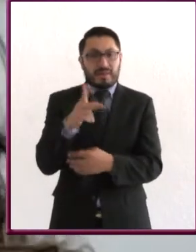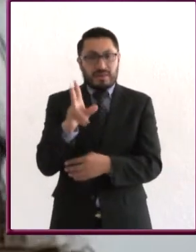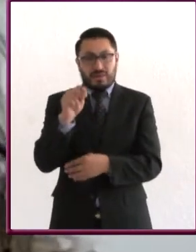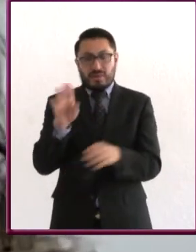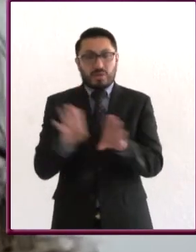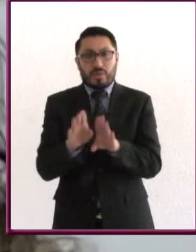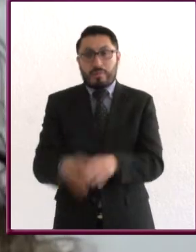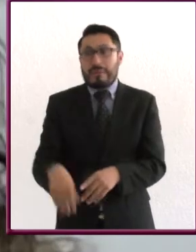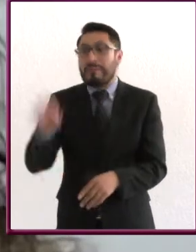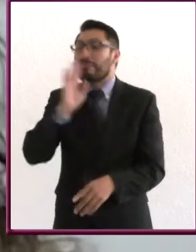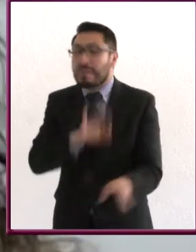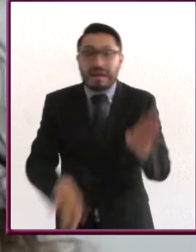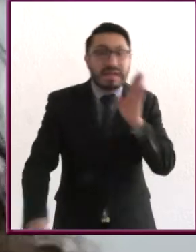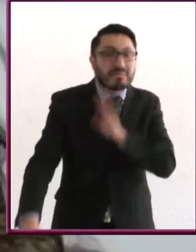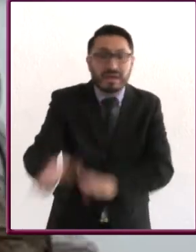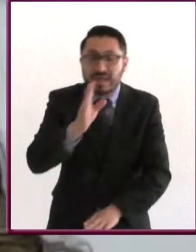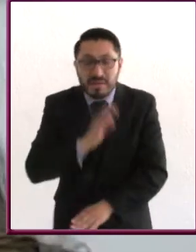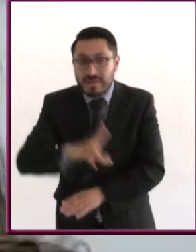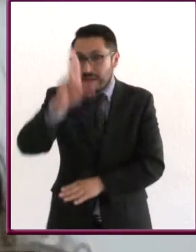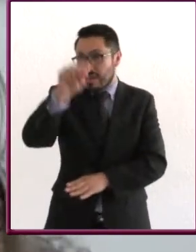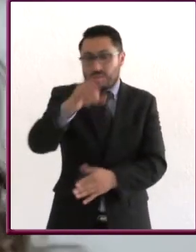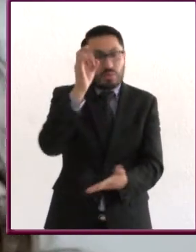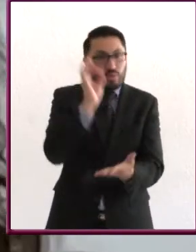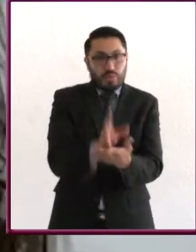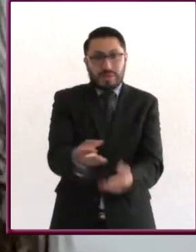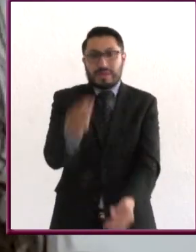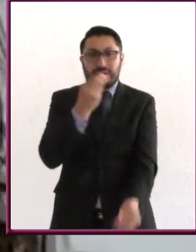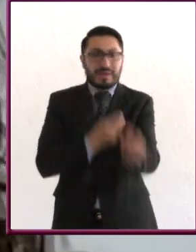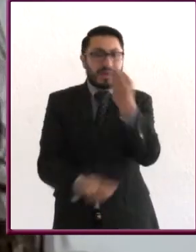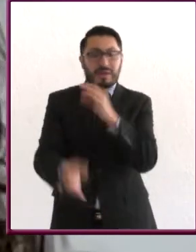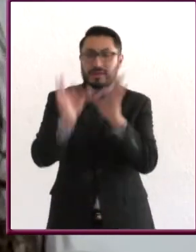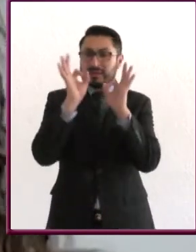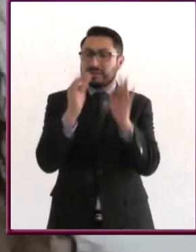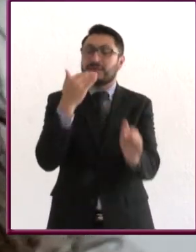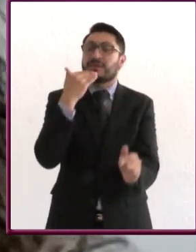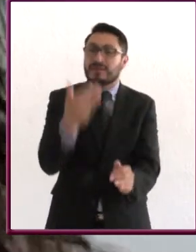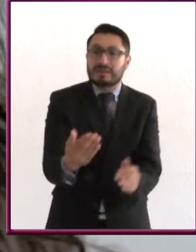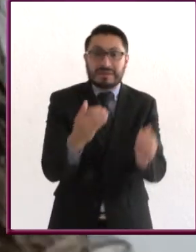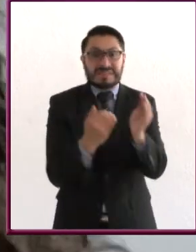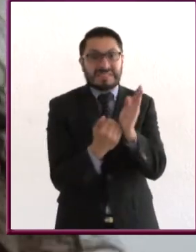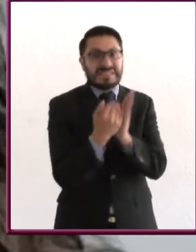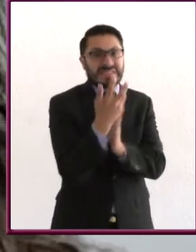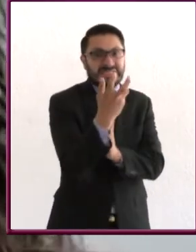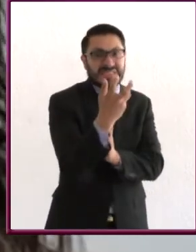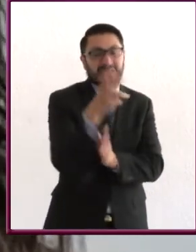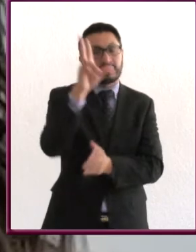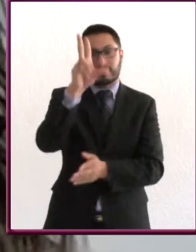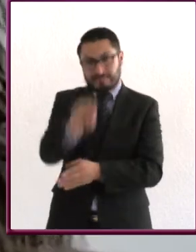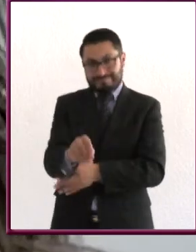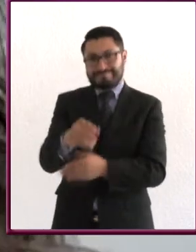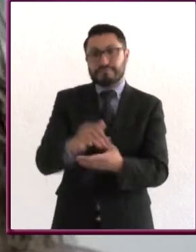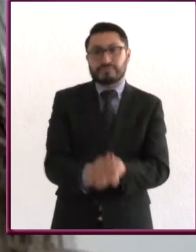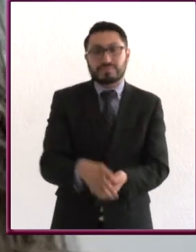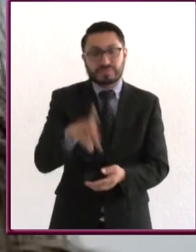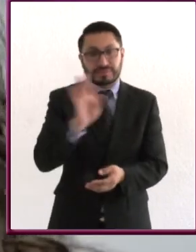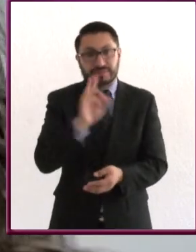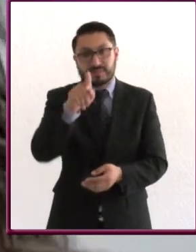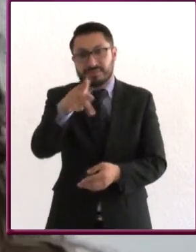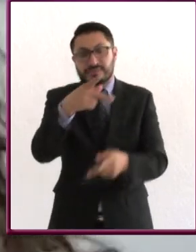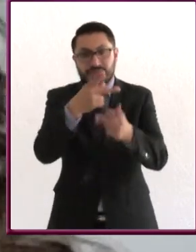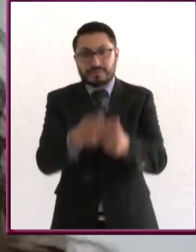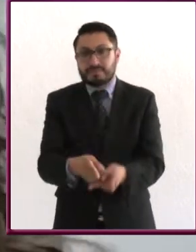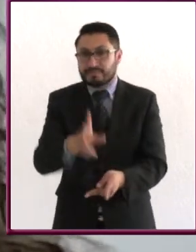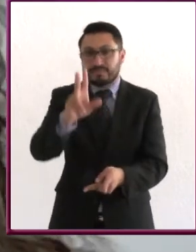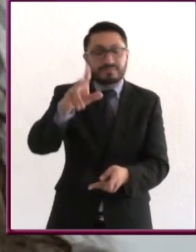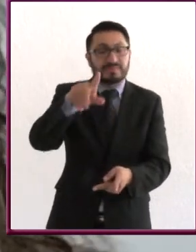los alimentos, ya que actualmente escuchamos que si el gluten es malo, que si los lácteos son malos, pero si tú eres una persona que no eres intolerante al